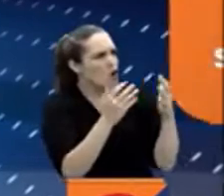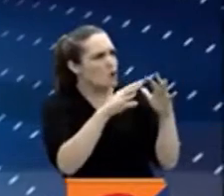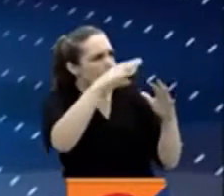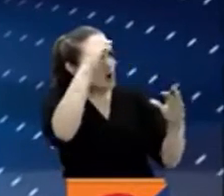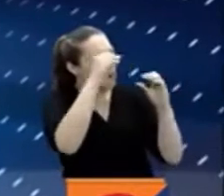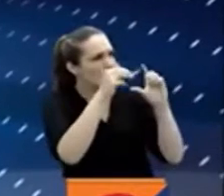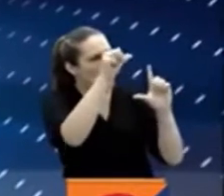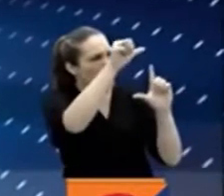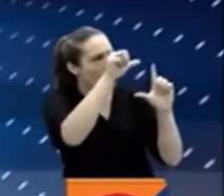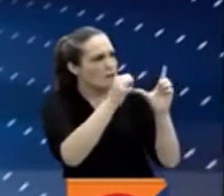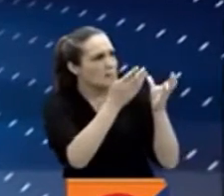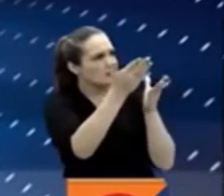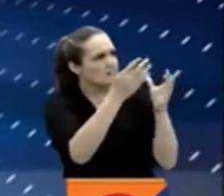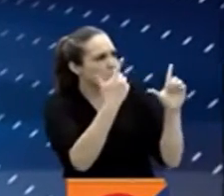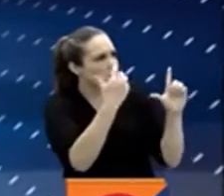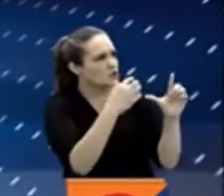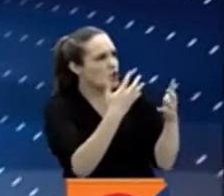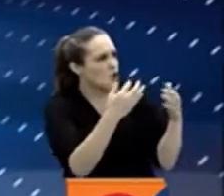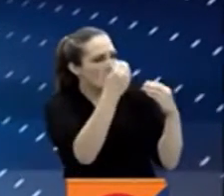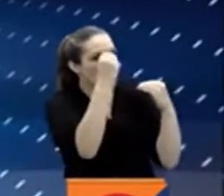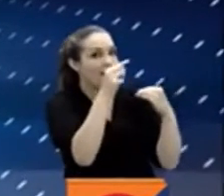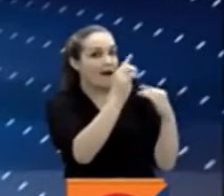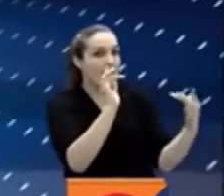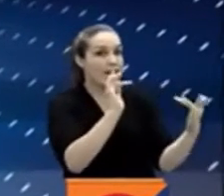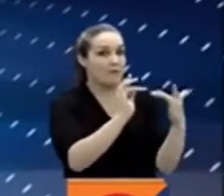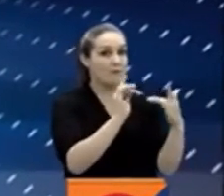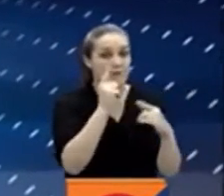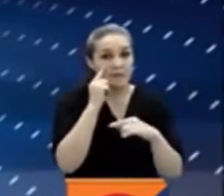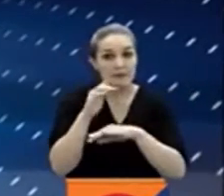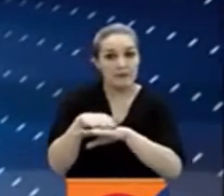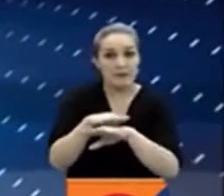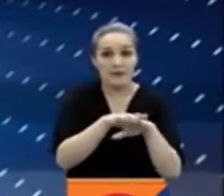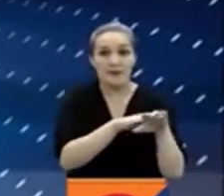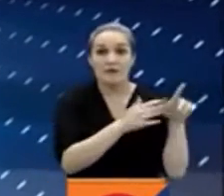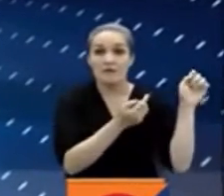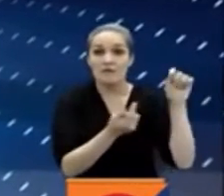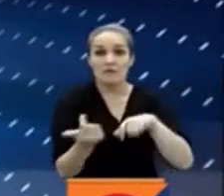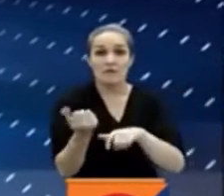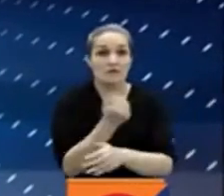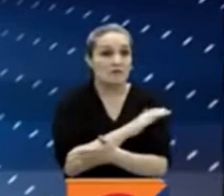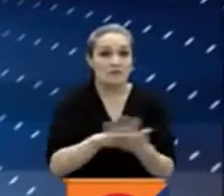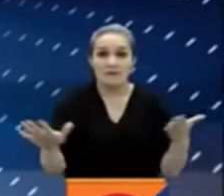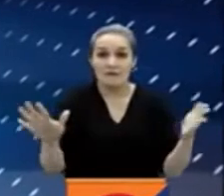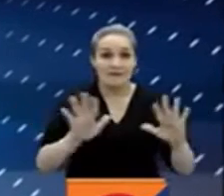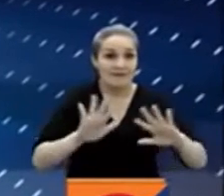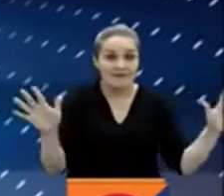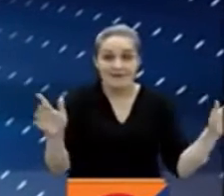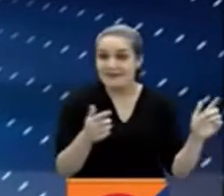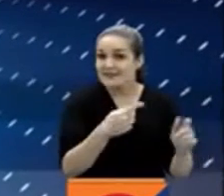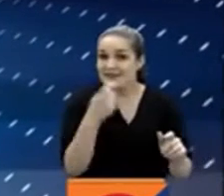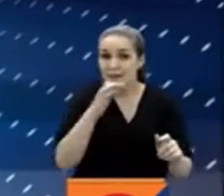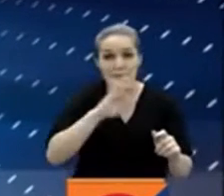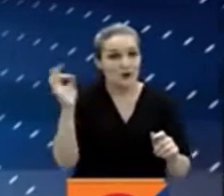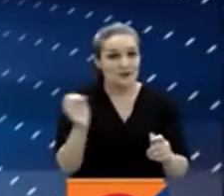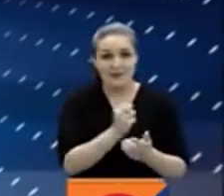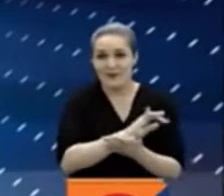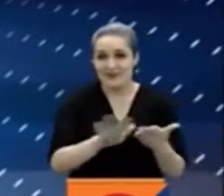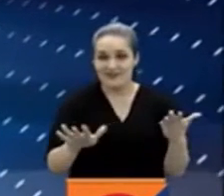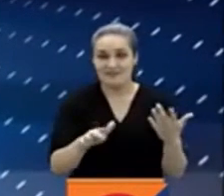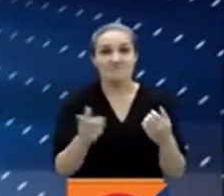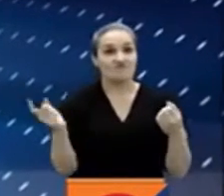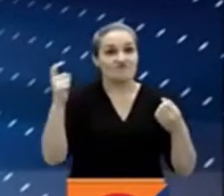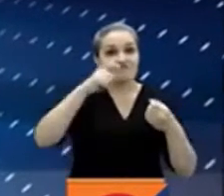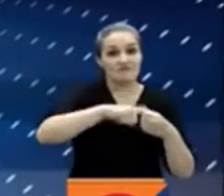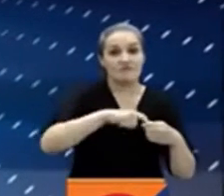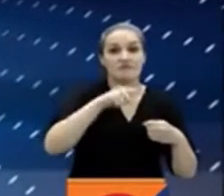programas de servicios digitales. Atentos, el programa financia el 100% de la matrícula y mucho ojo, tiene